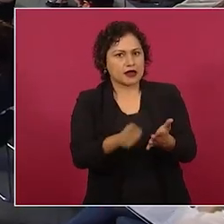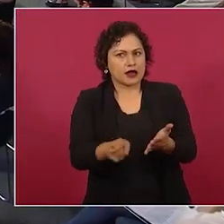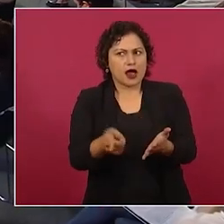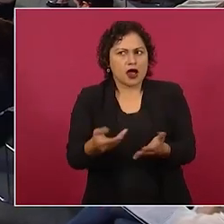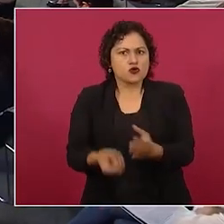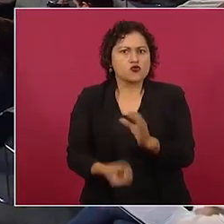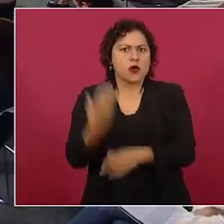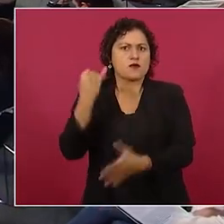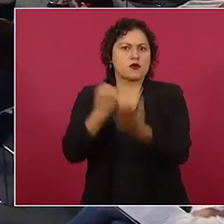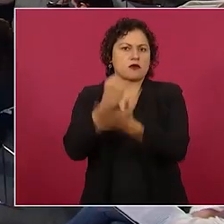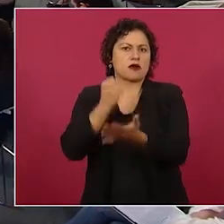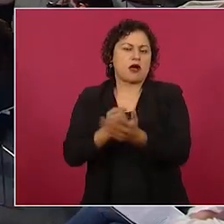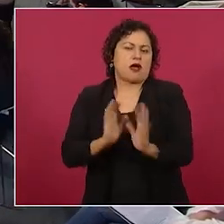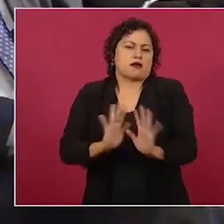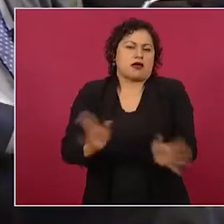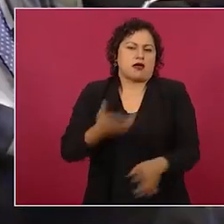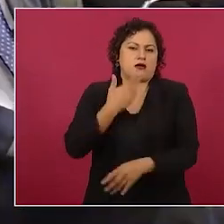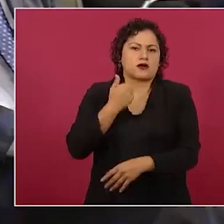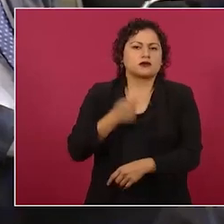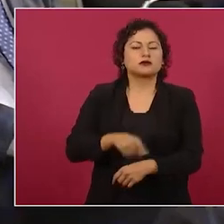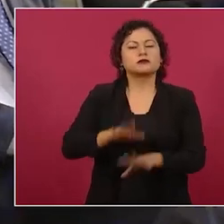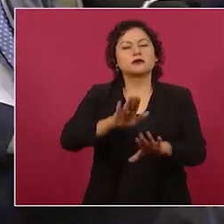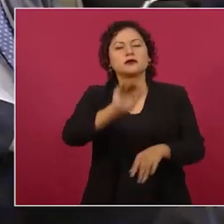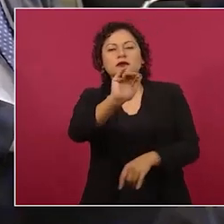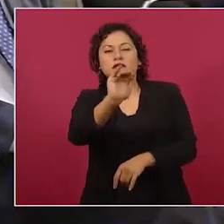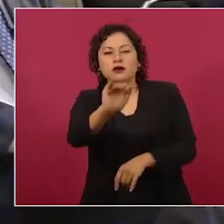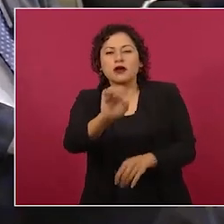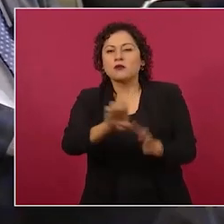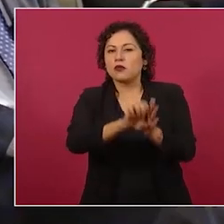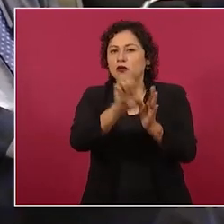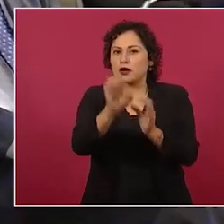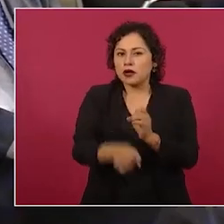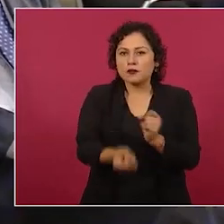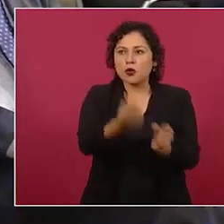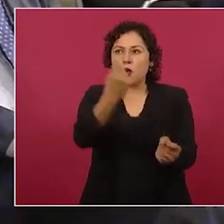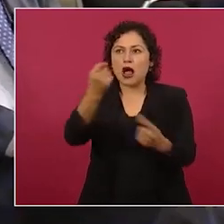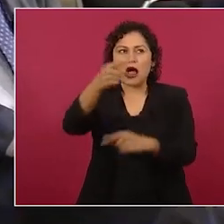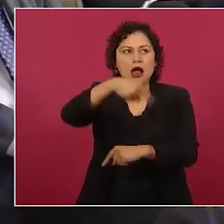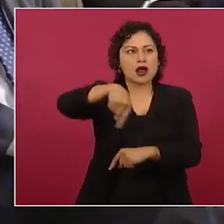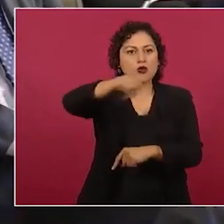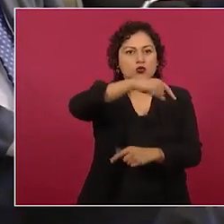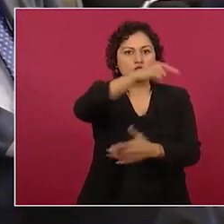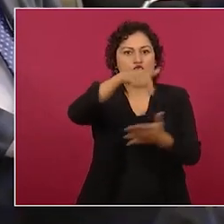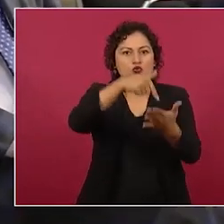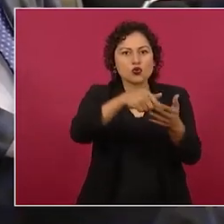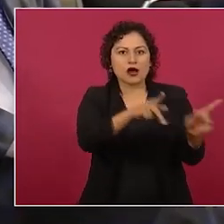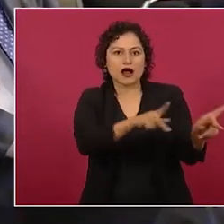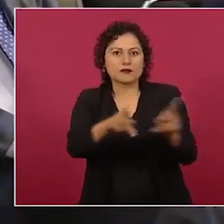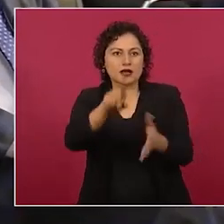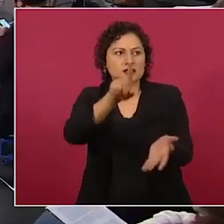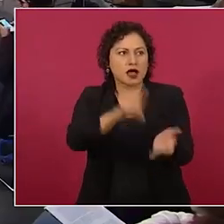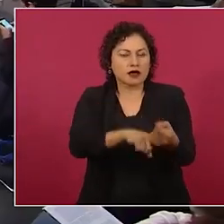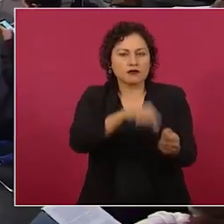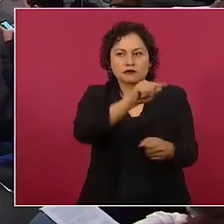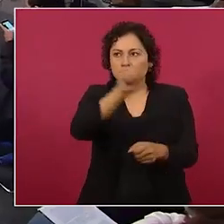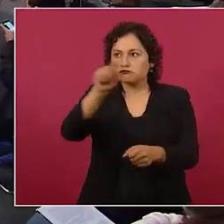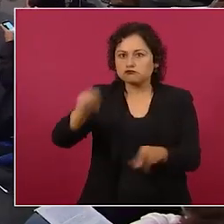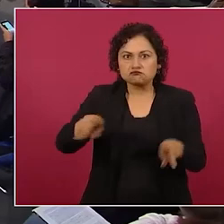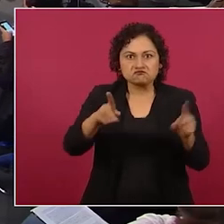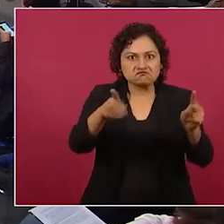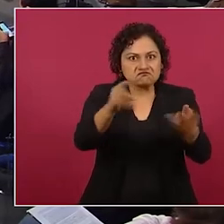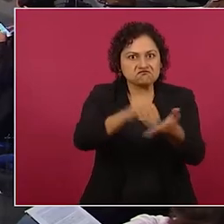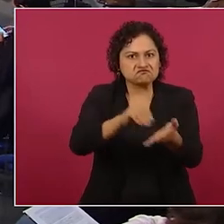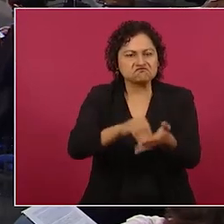ejemplo en algunas plazas comerciales hay kioscos en donde se venden estos insumos que pasaría respecto de que quitarlos tocará a las